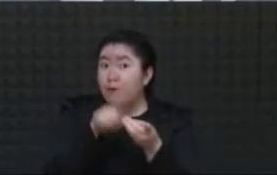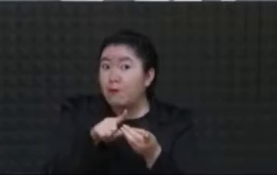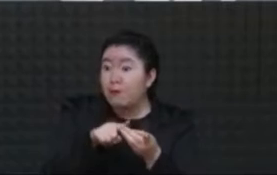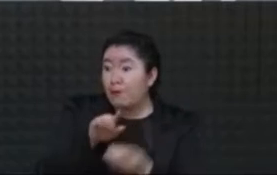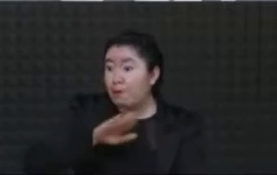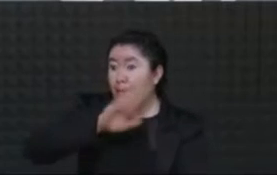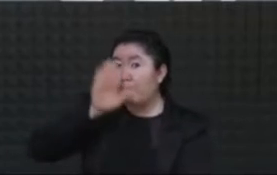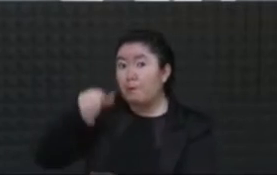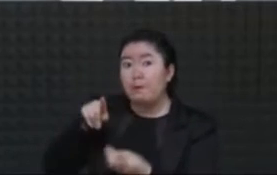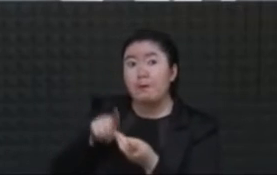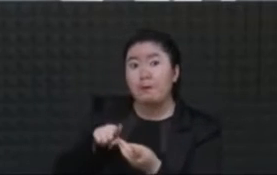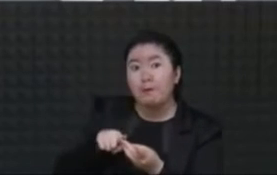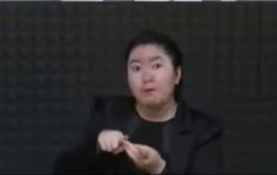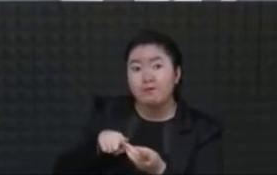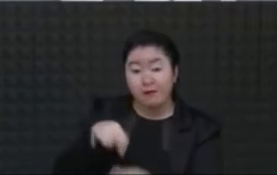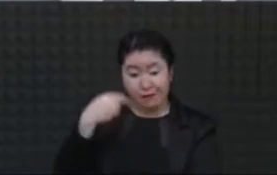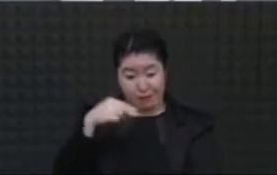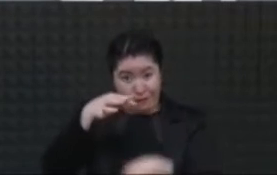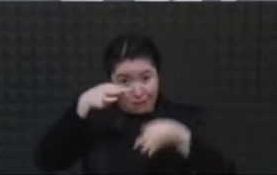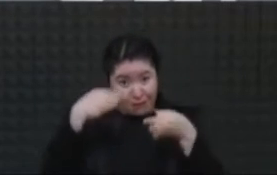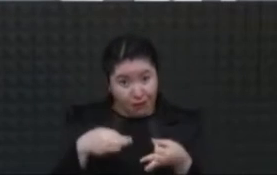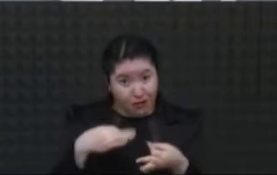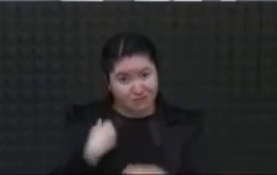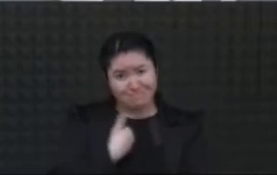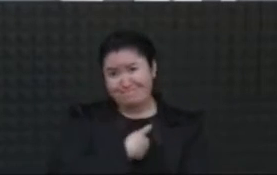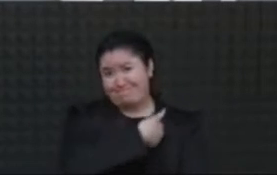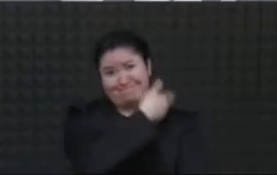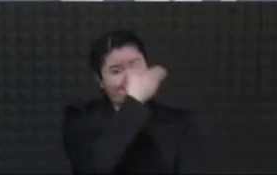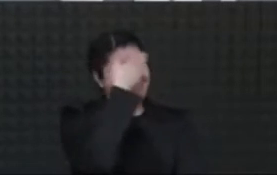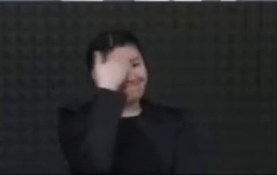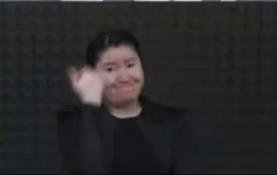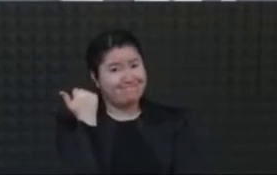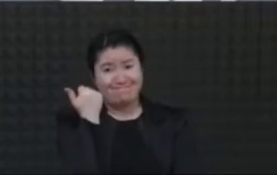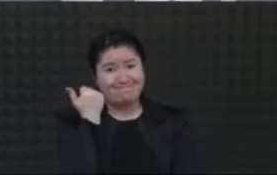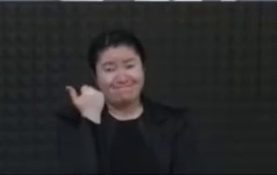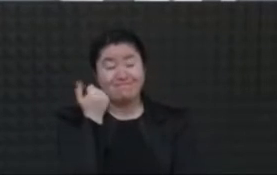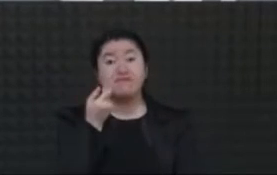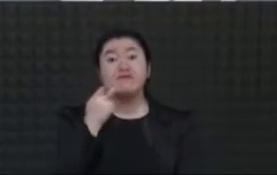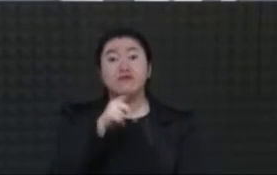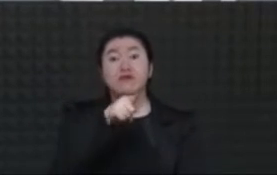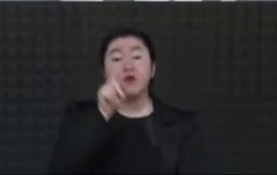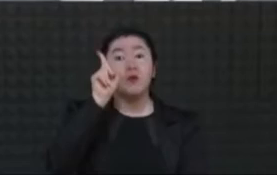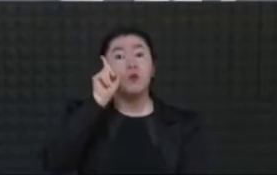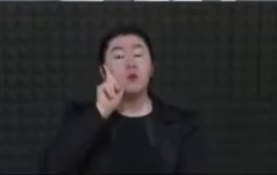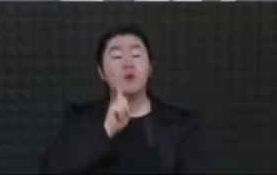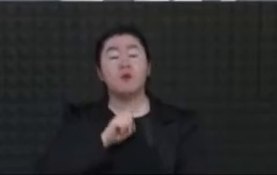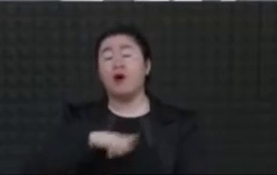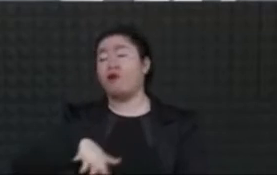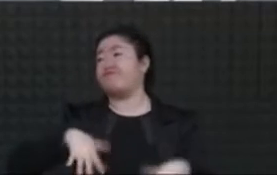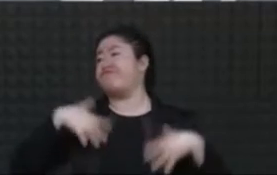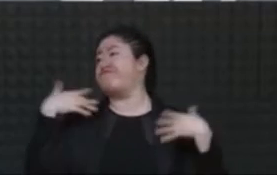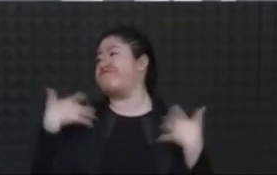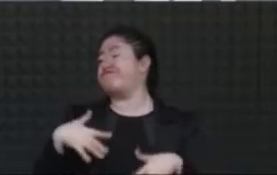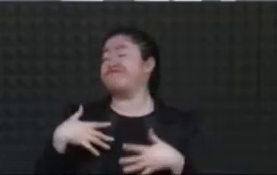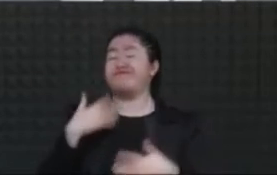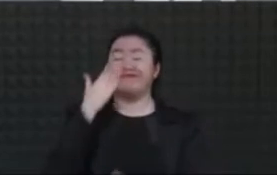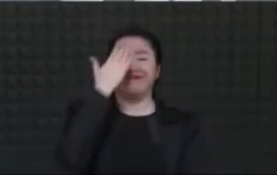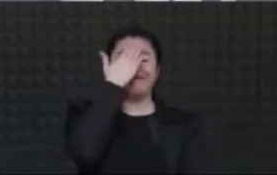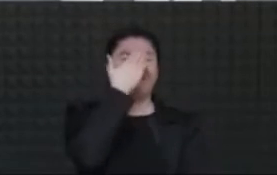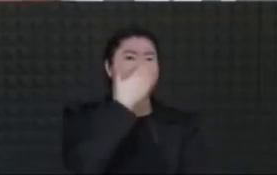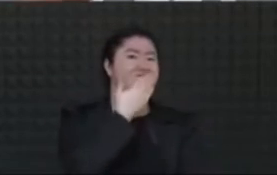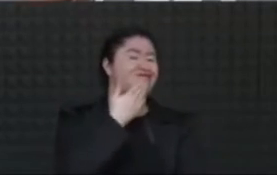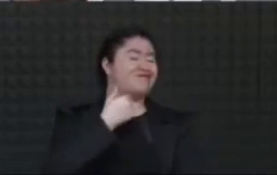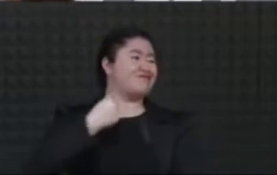ni siquiera su nombre verdadero. Sin embargo, esta mujer fue una mujer extraordinariamente talentosa,